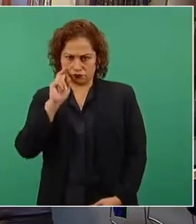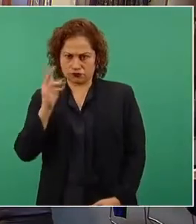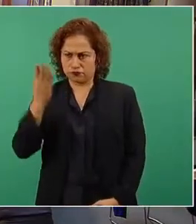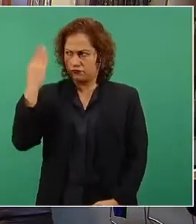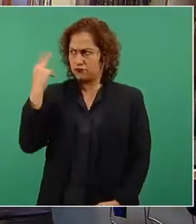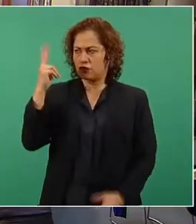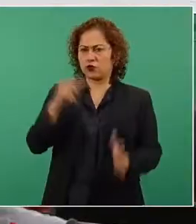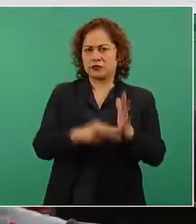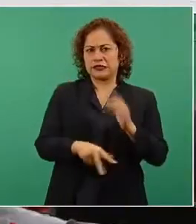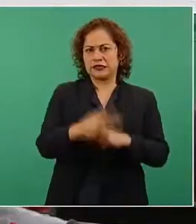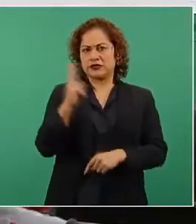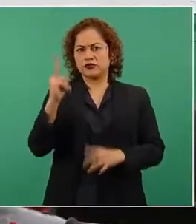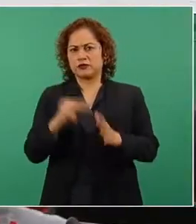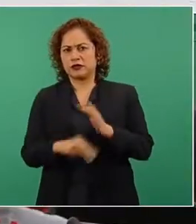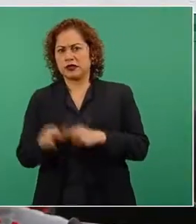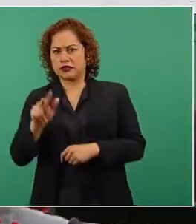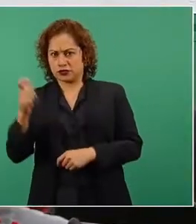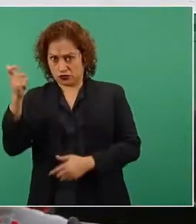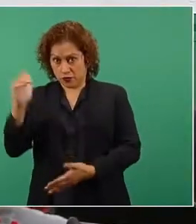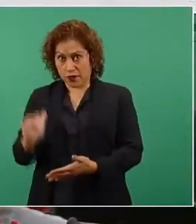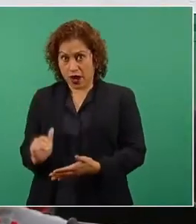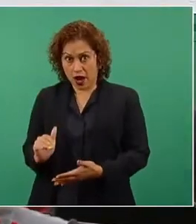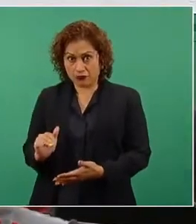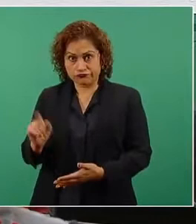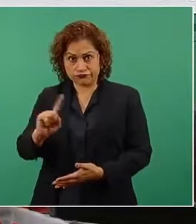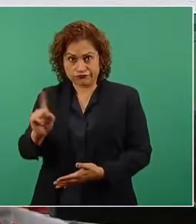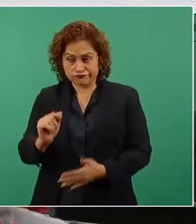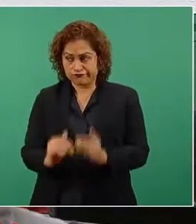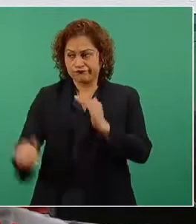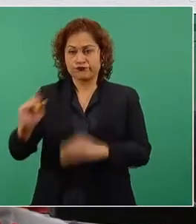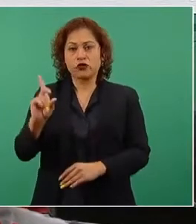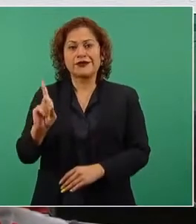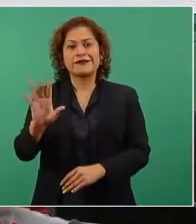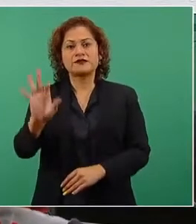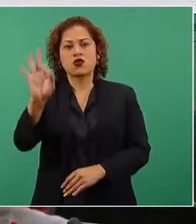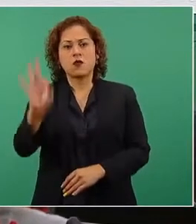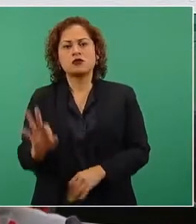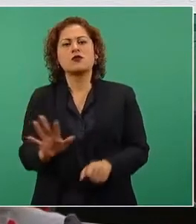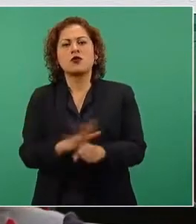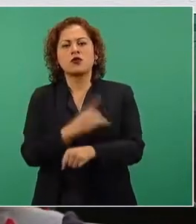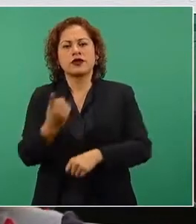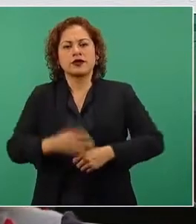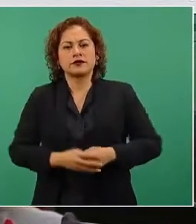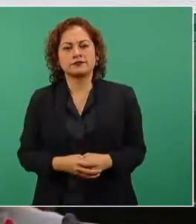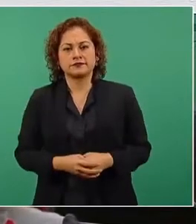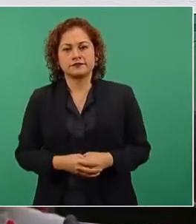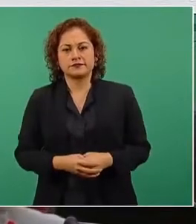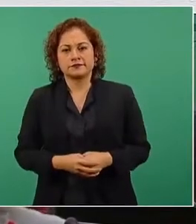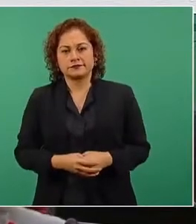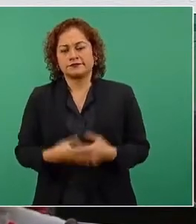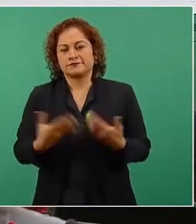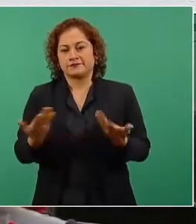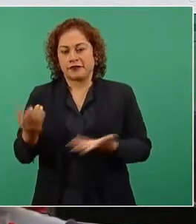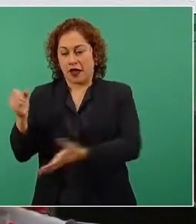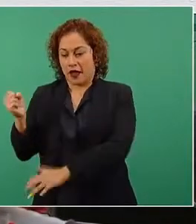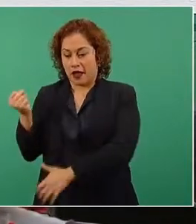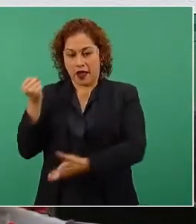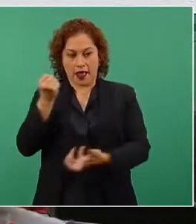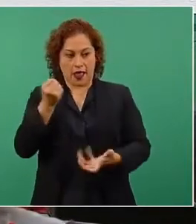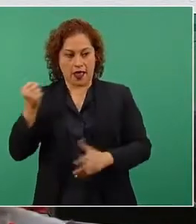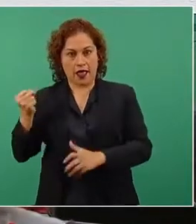2018? Subieron en 35%. ¿Por qué subían las tarifas? Pues como no aumentaban los subsidios,